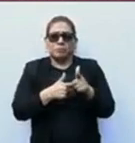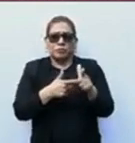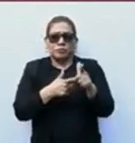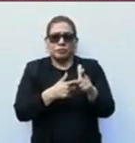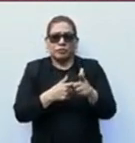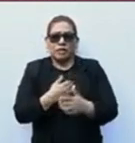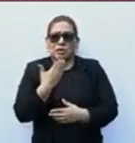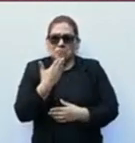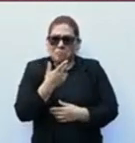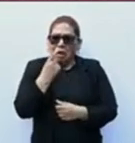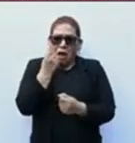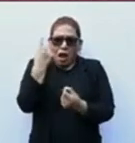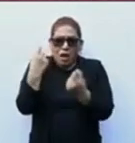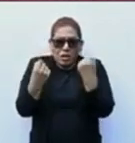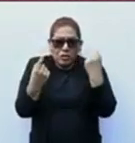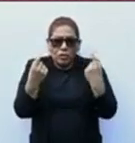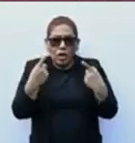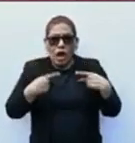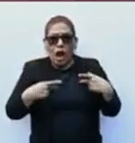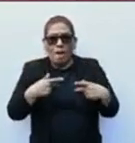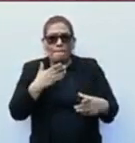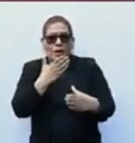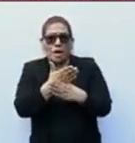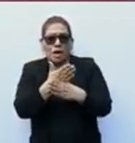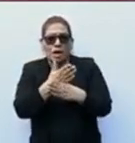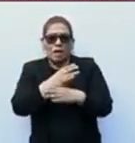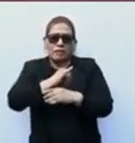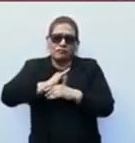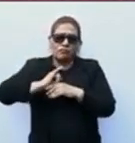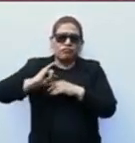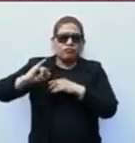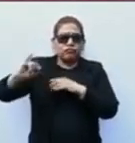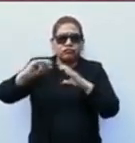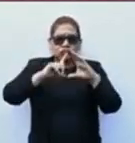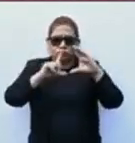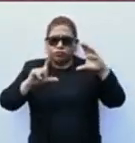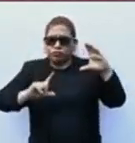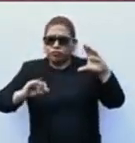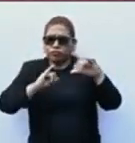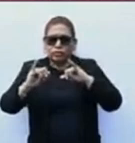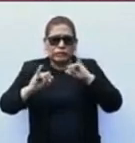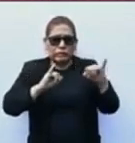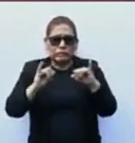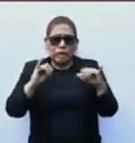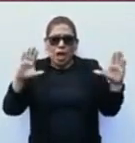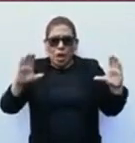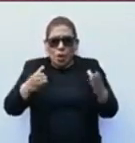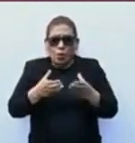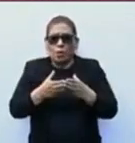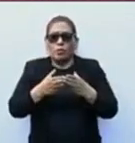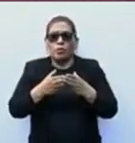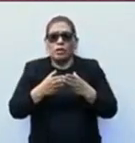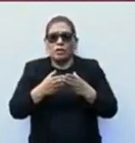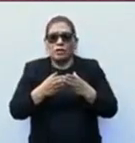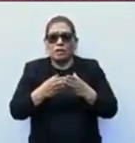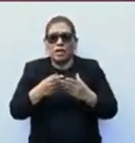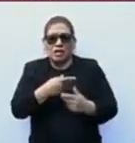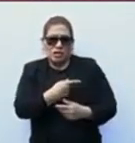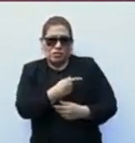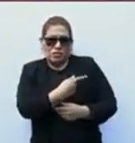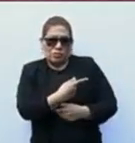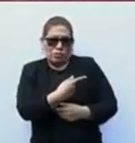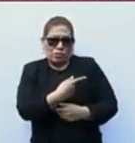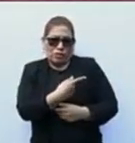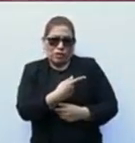muy bien. Cuando vamos a las comunidades más pobres del país, vemos que las desigualdades traen